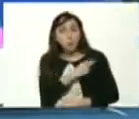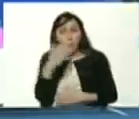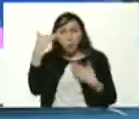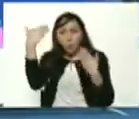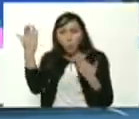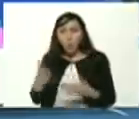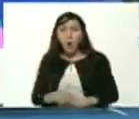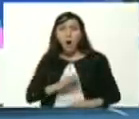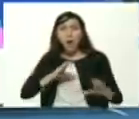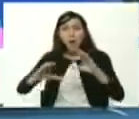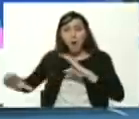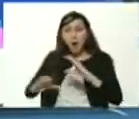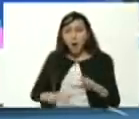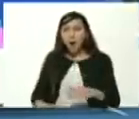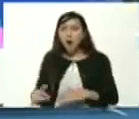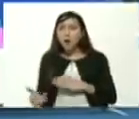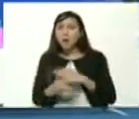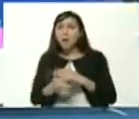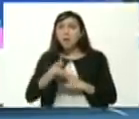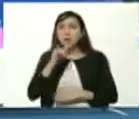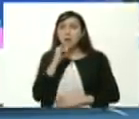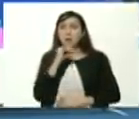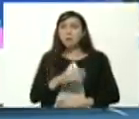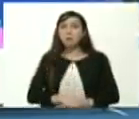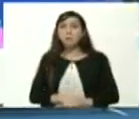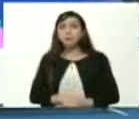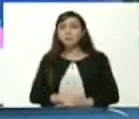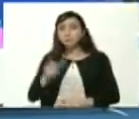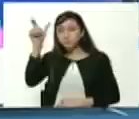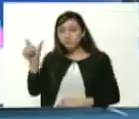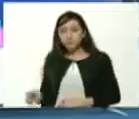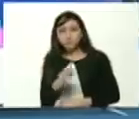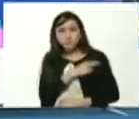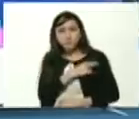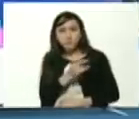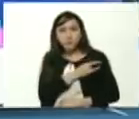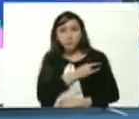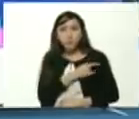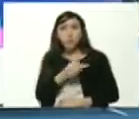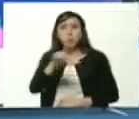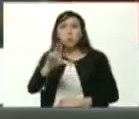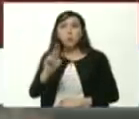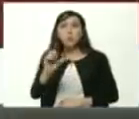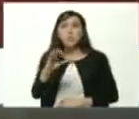Telecomunicaciones e Información Carlos Ramón Berbesí Lucena